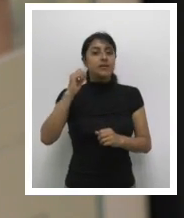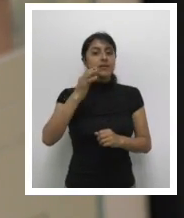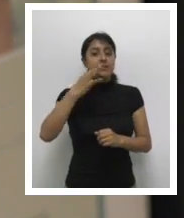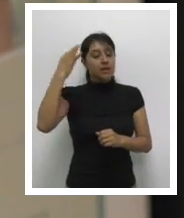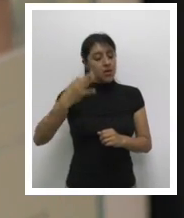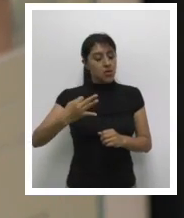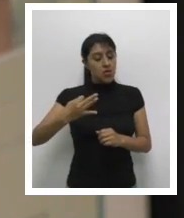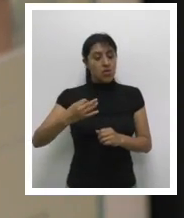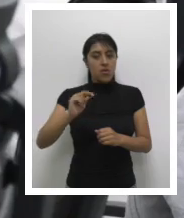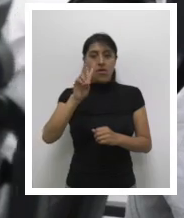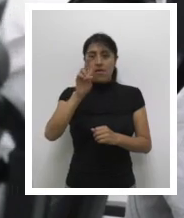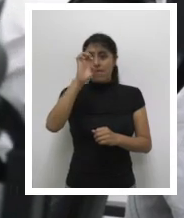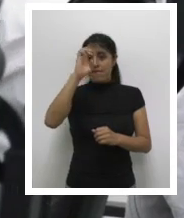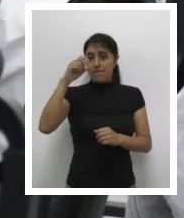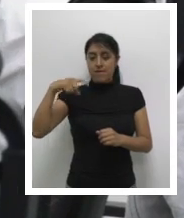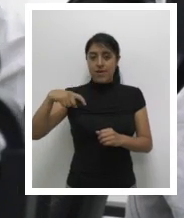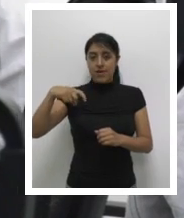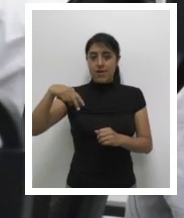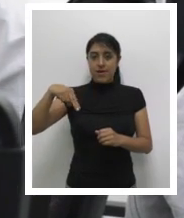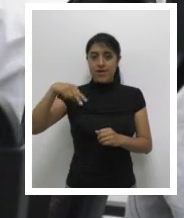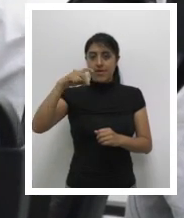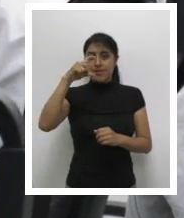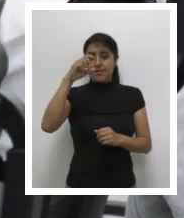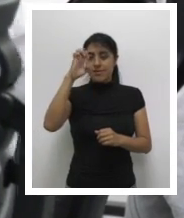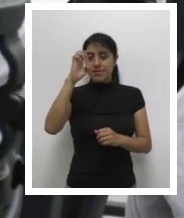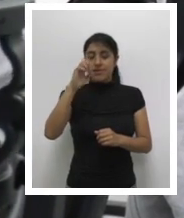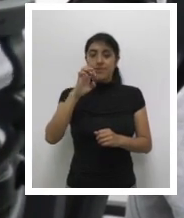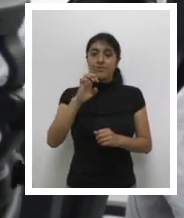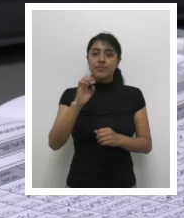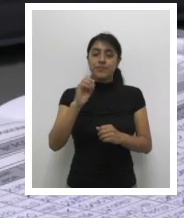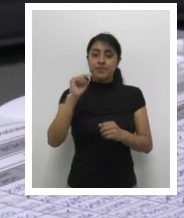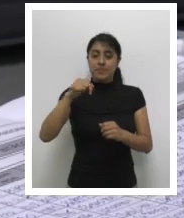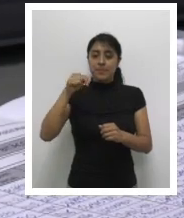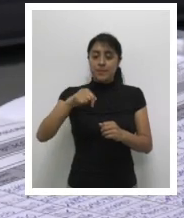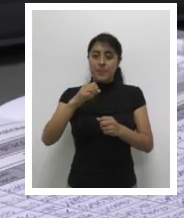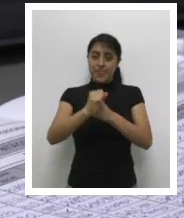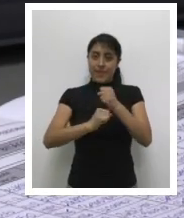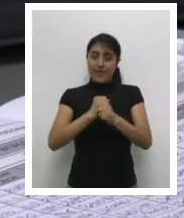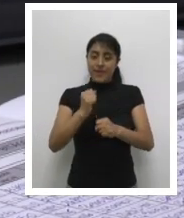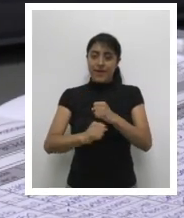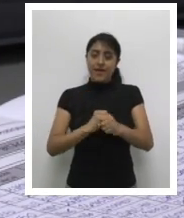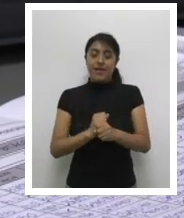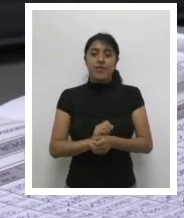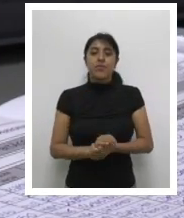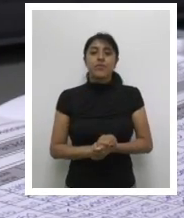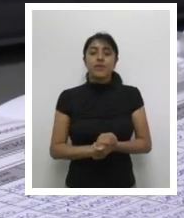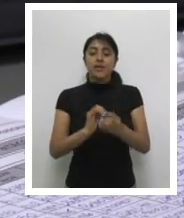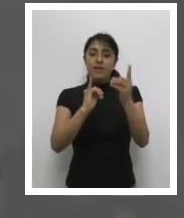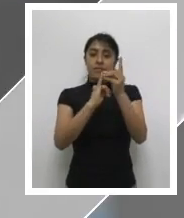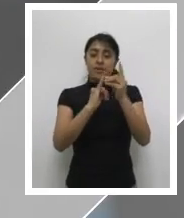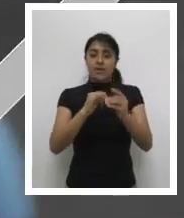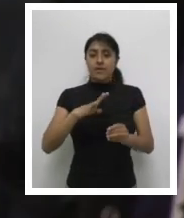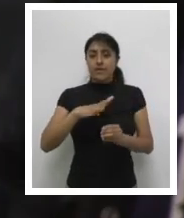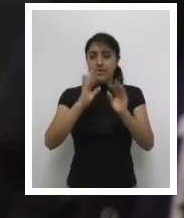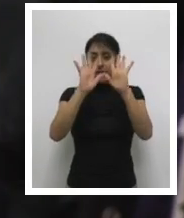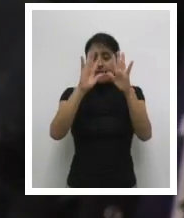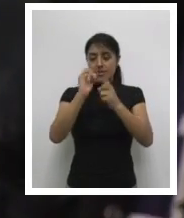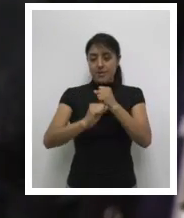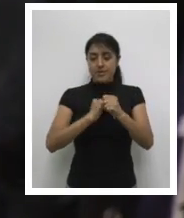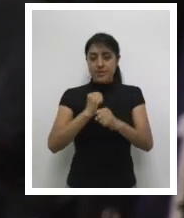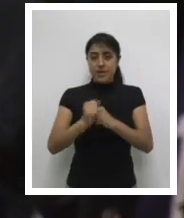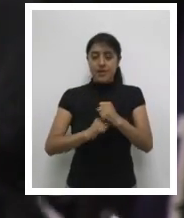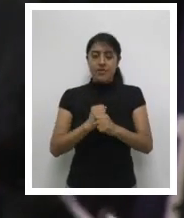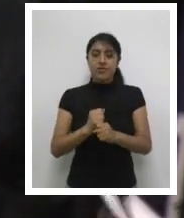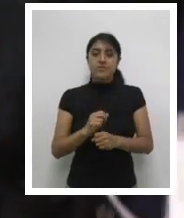y debes volver a realizar el trámite de renovación en cualquier RENAP por el mismo plazo de 10 años. A excepción de las personas mayores de